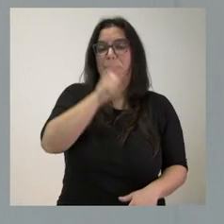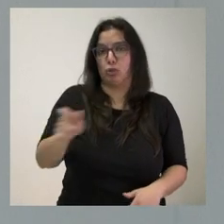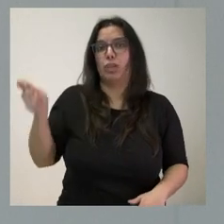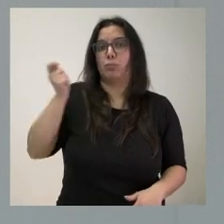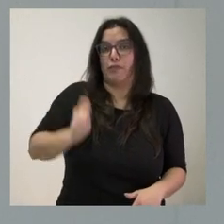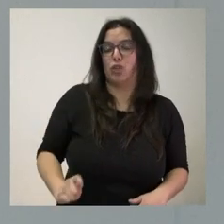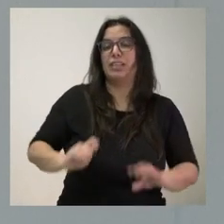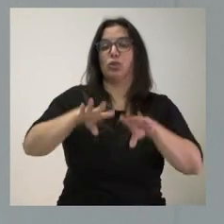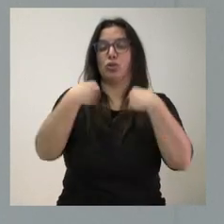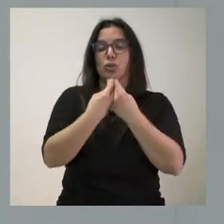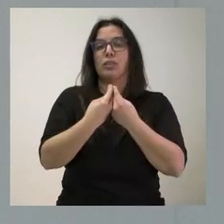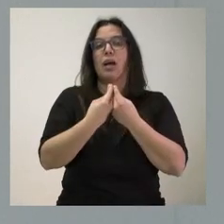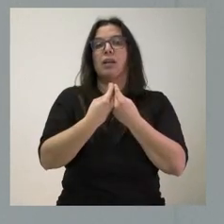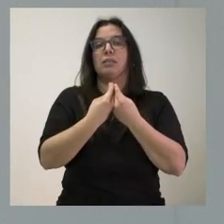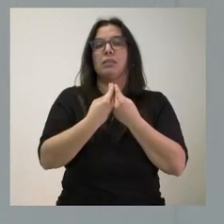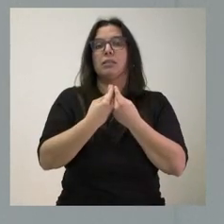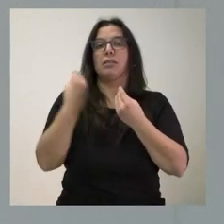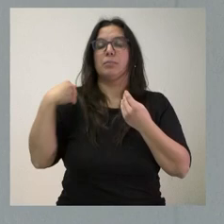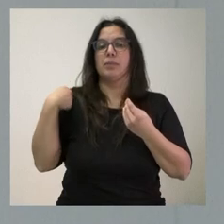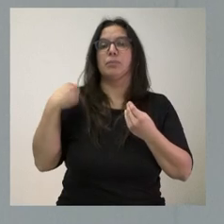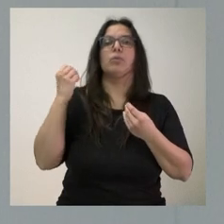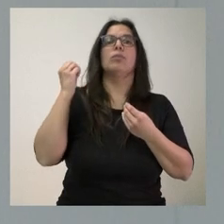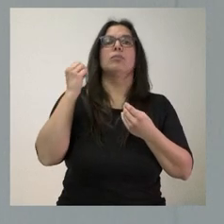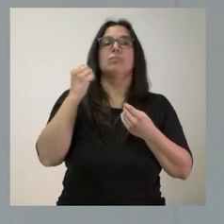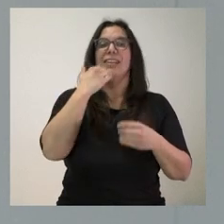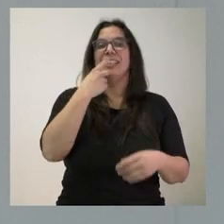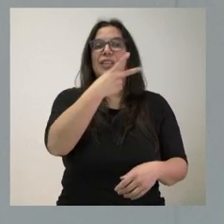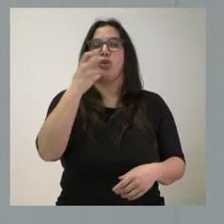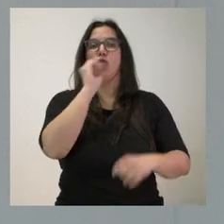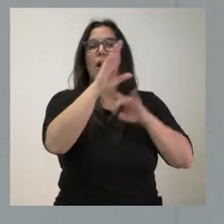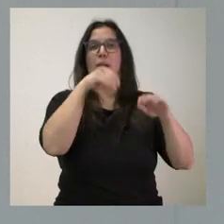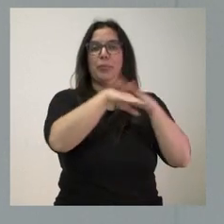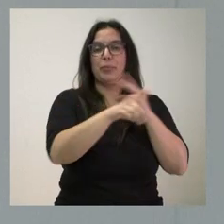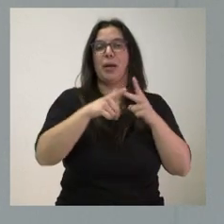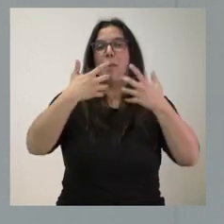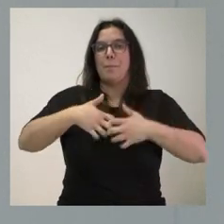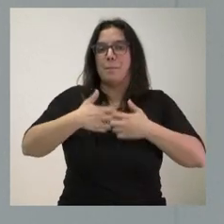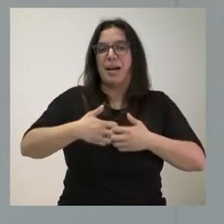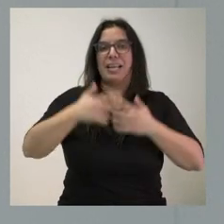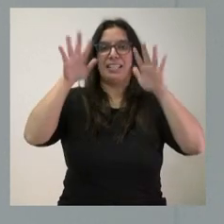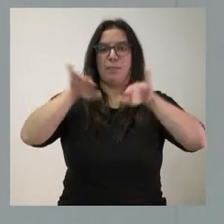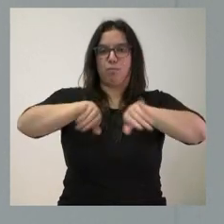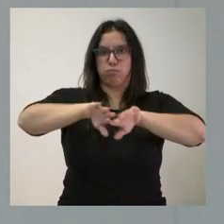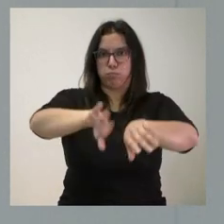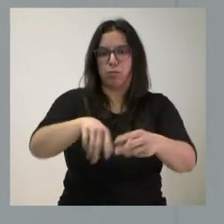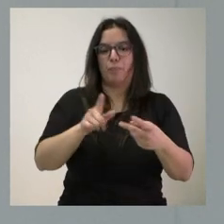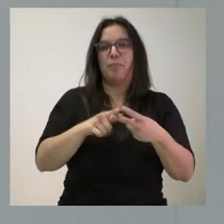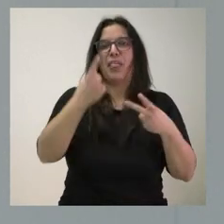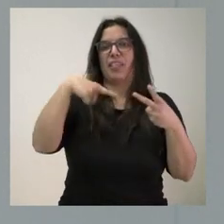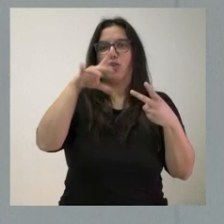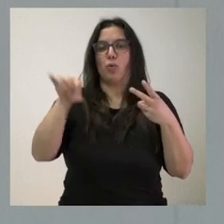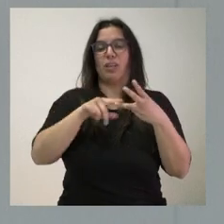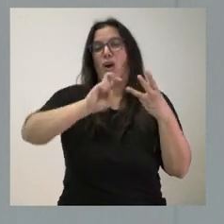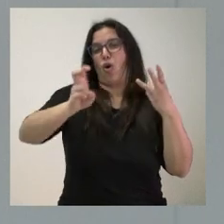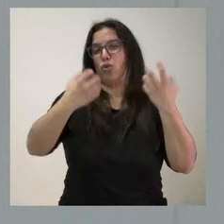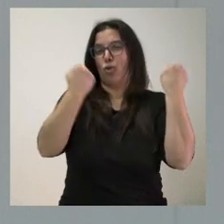un total de almacenes de fundentes casi 200, máquinas, quitanieves casi 150 y otros vehículos